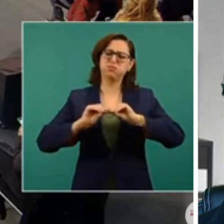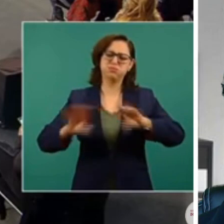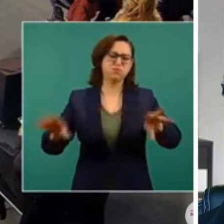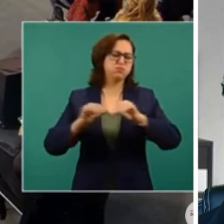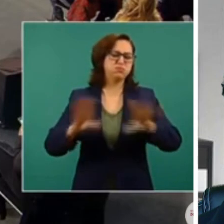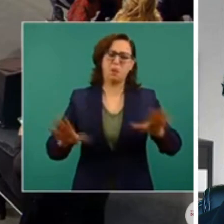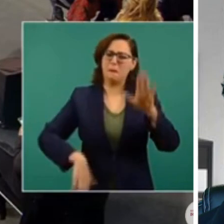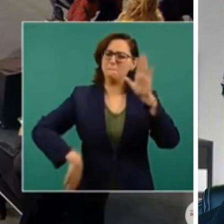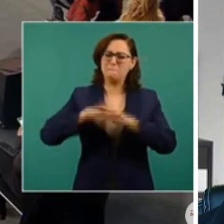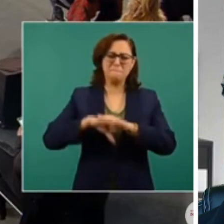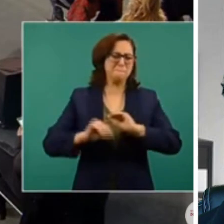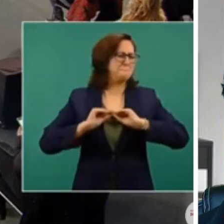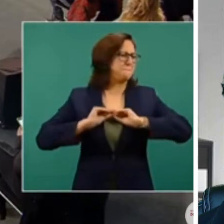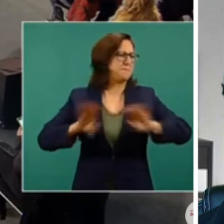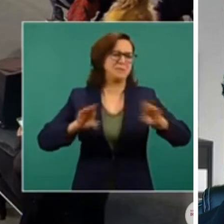Trending Topping.